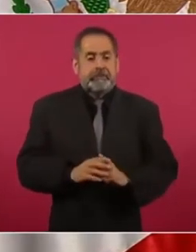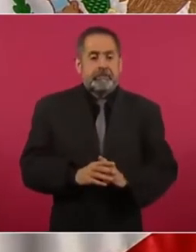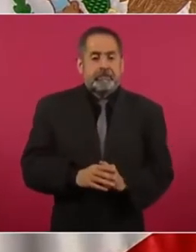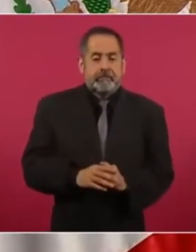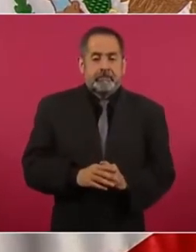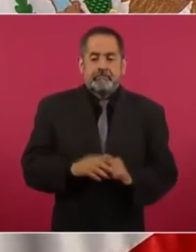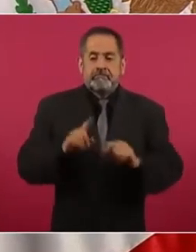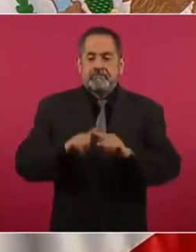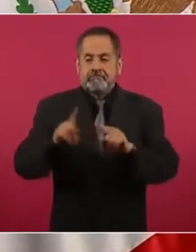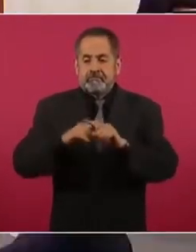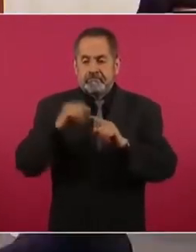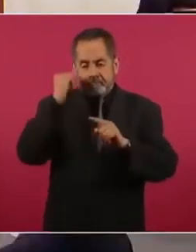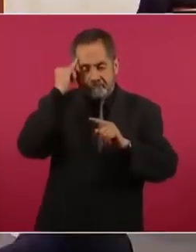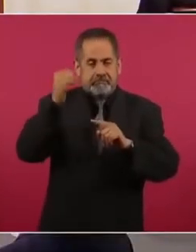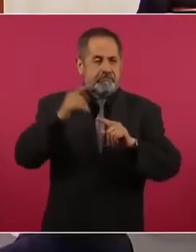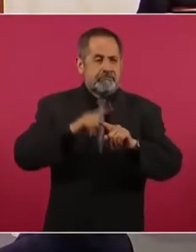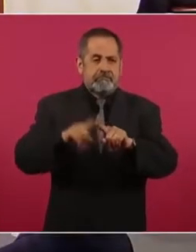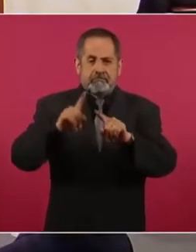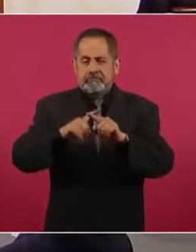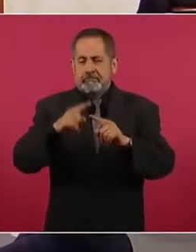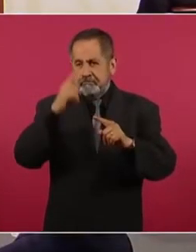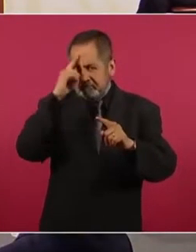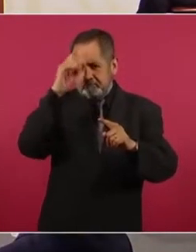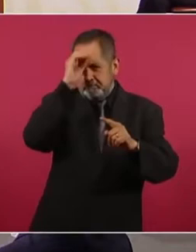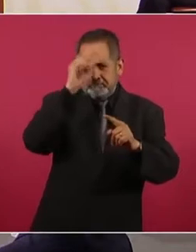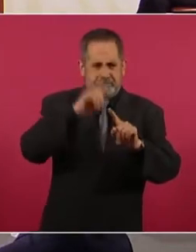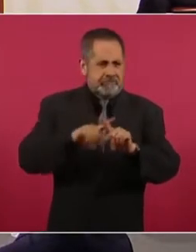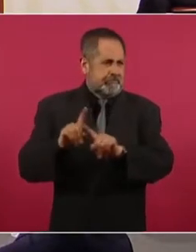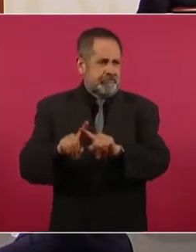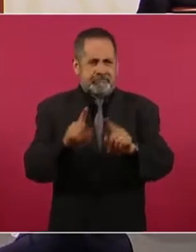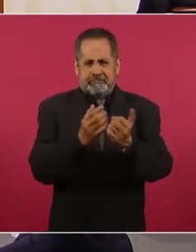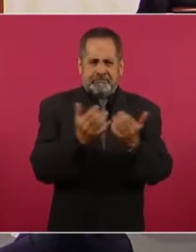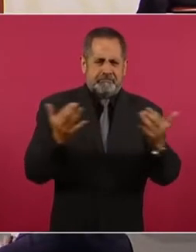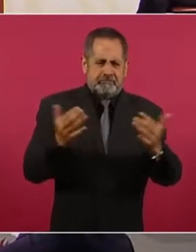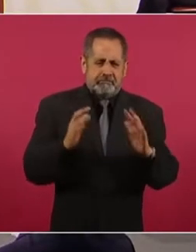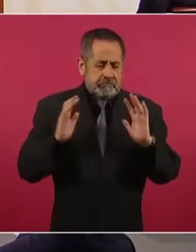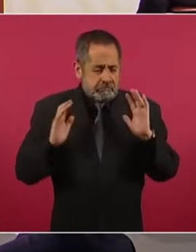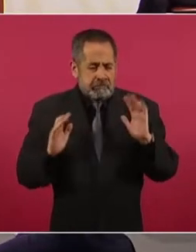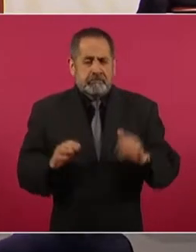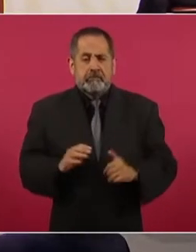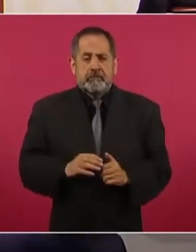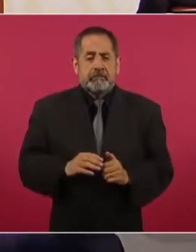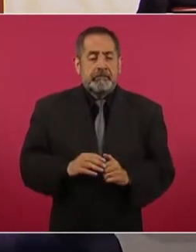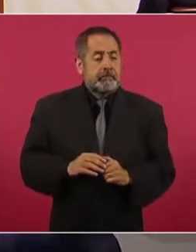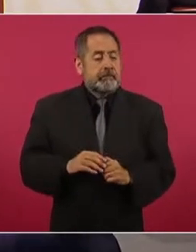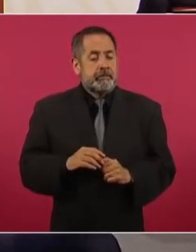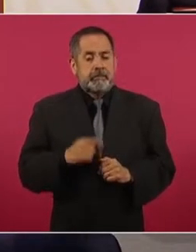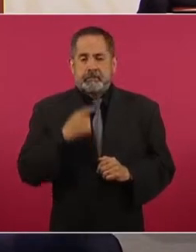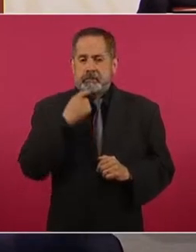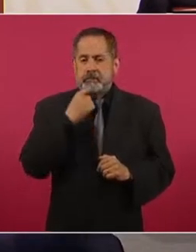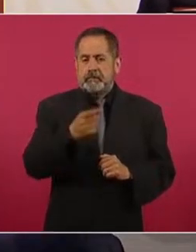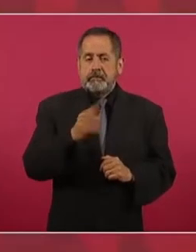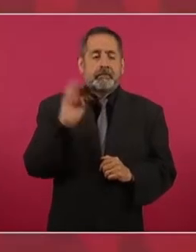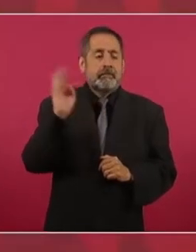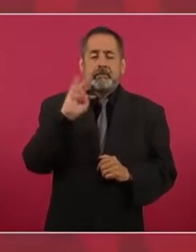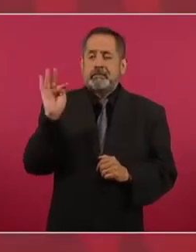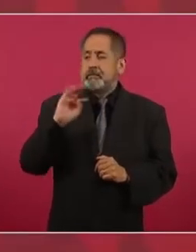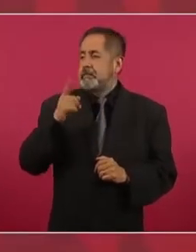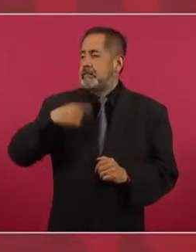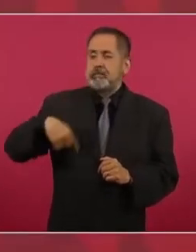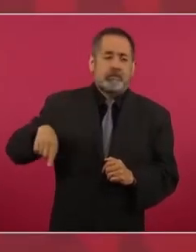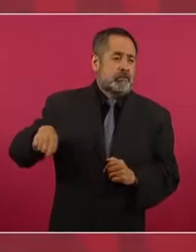pluralidad y la diversidad. Y siempre he dicho que sería muy aburrida la vida